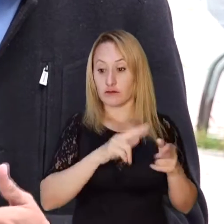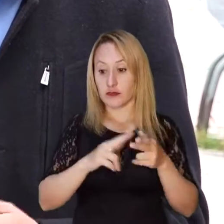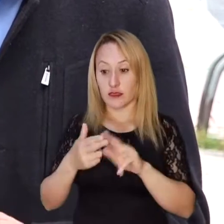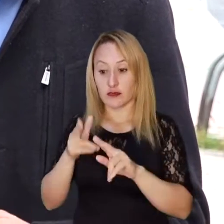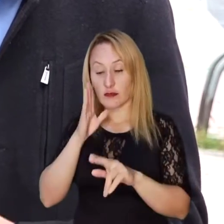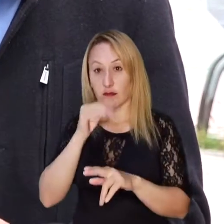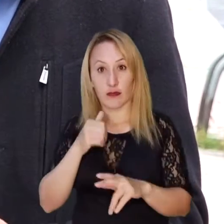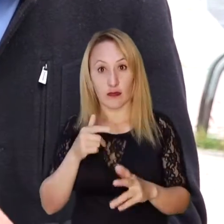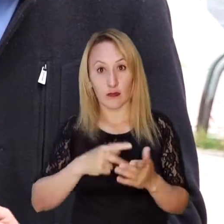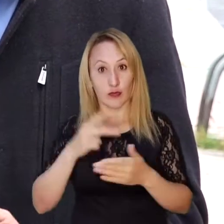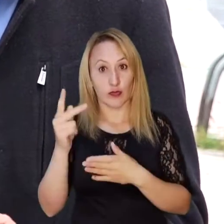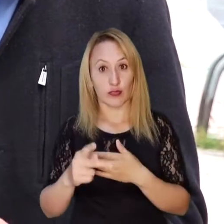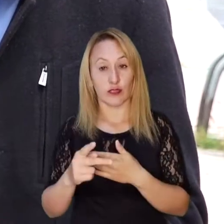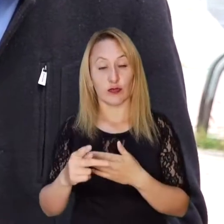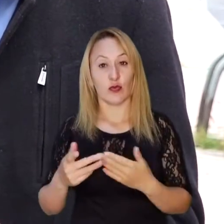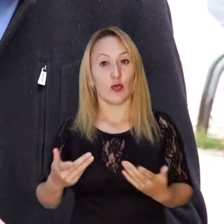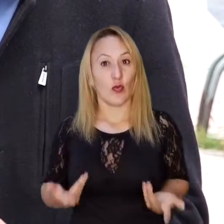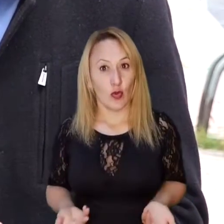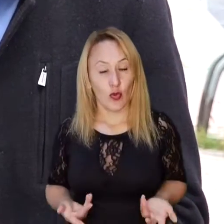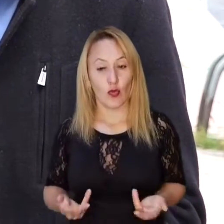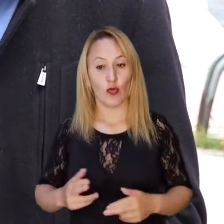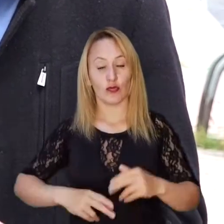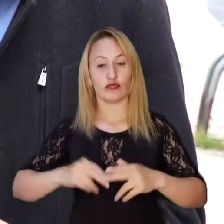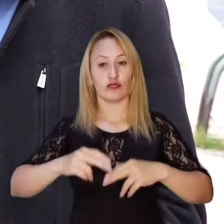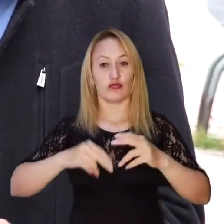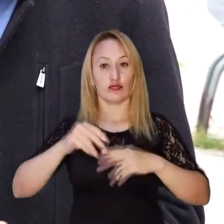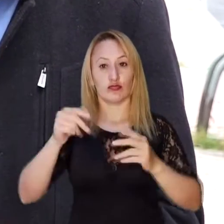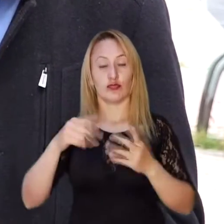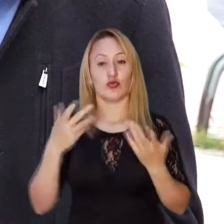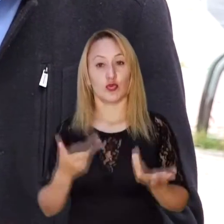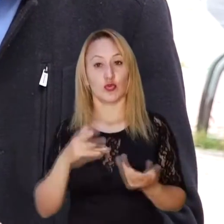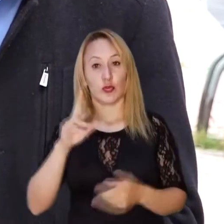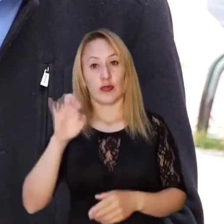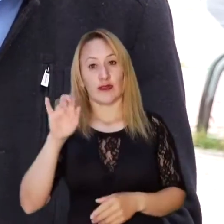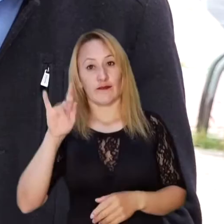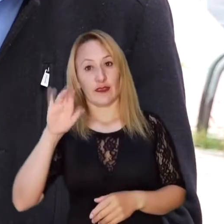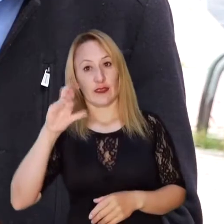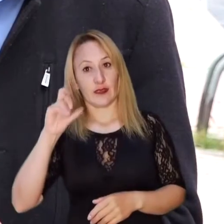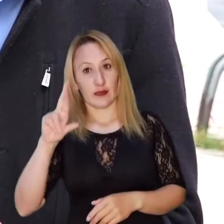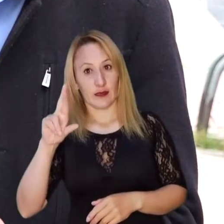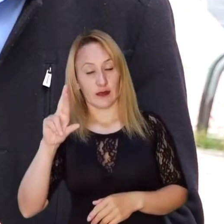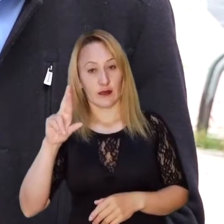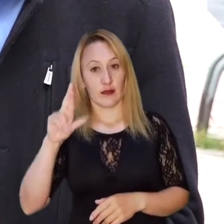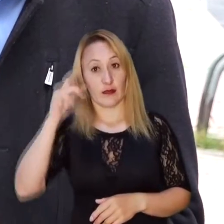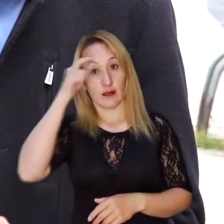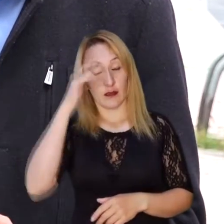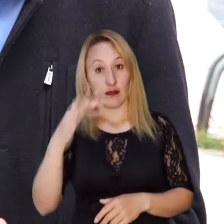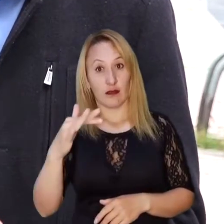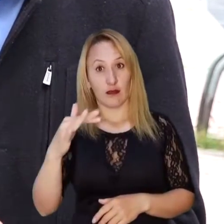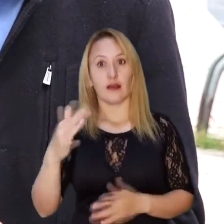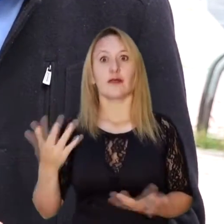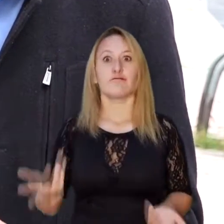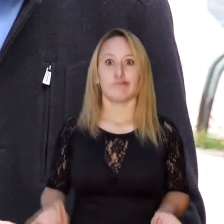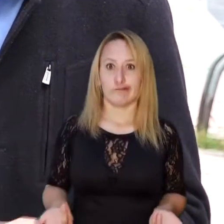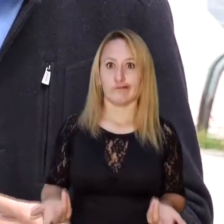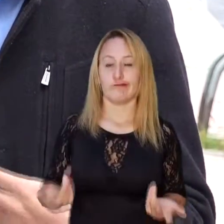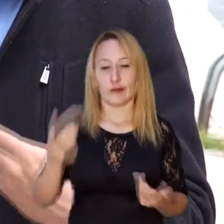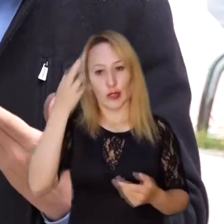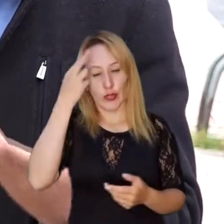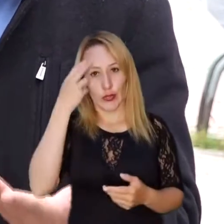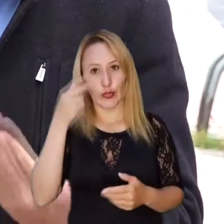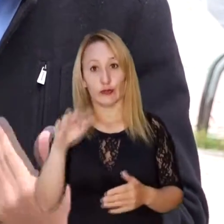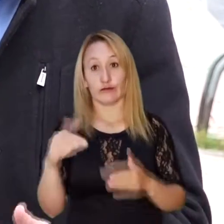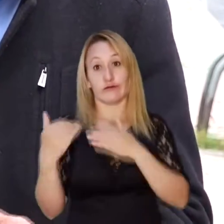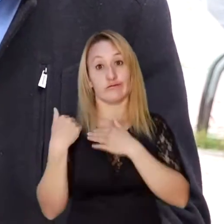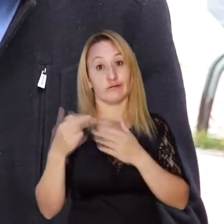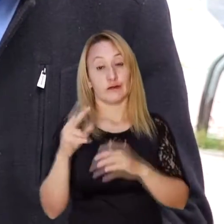no guardaban una relación directa con el proyecto de construcción de la refinería de Reficar en Cartagena, pues evidentemente habrá que